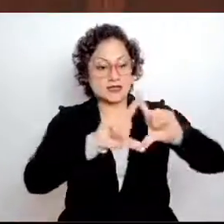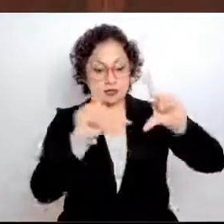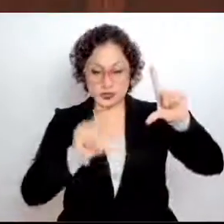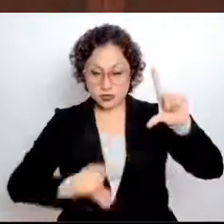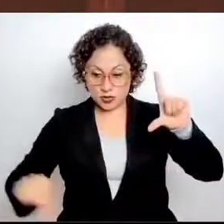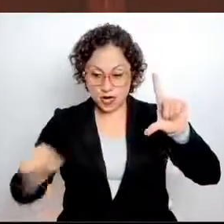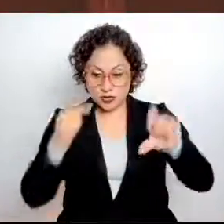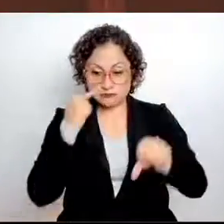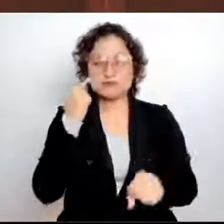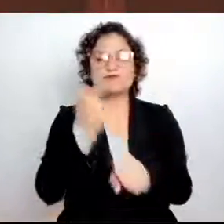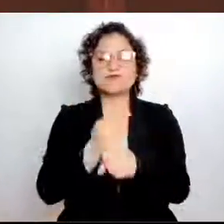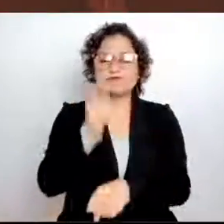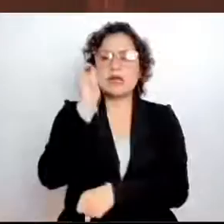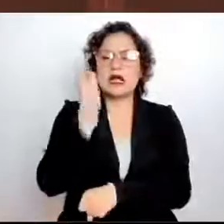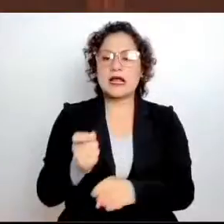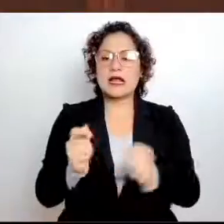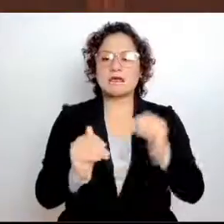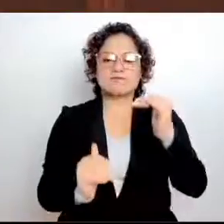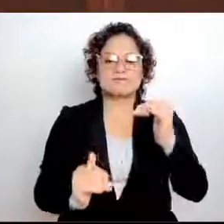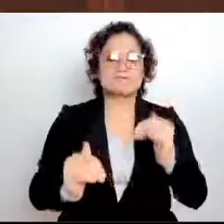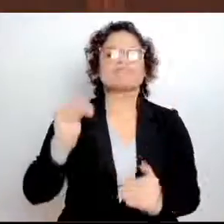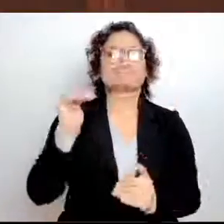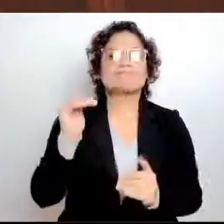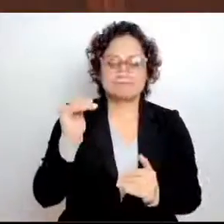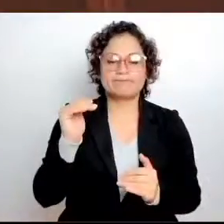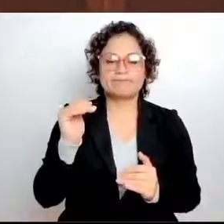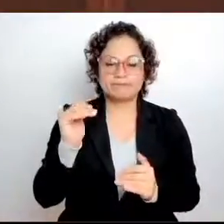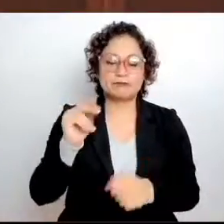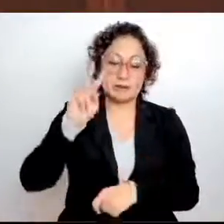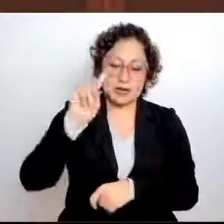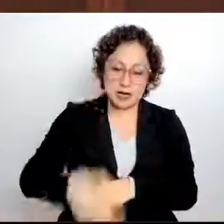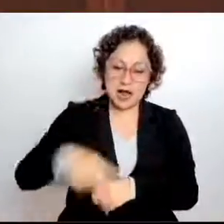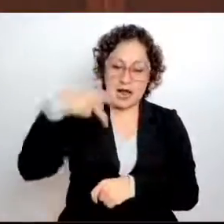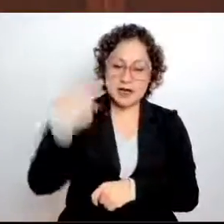se incrementó la incidencia delictiva en el Estado.